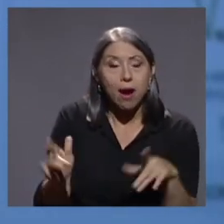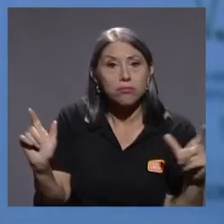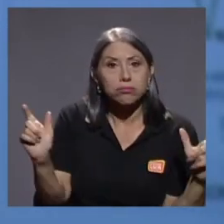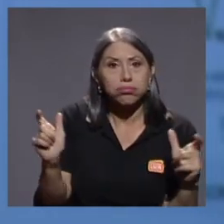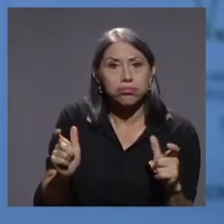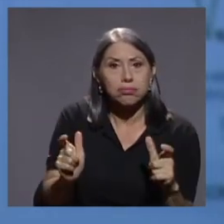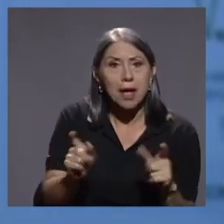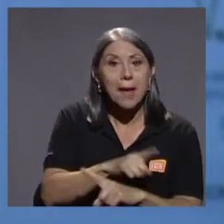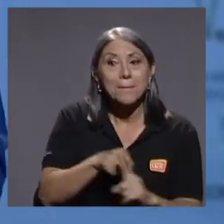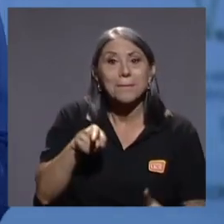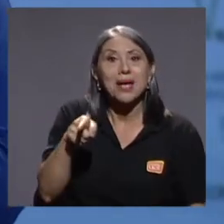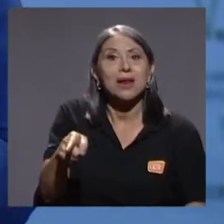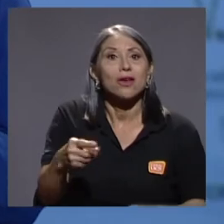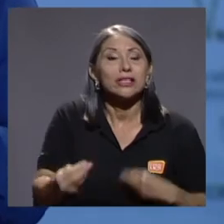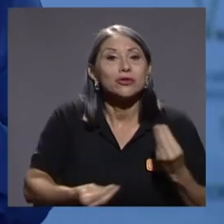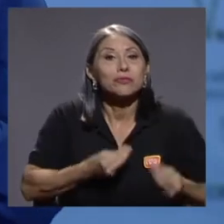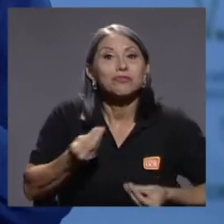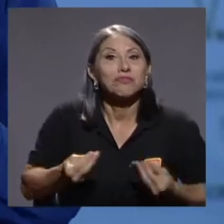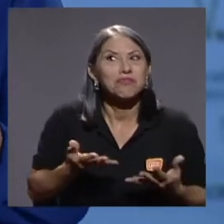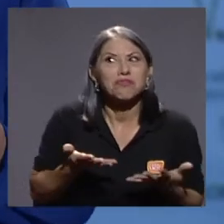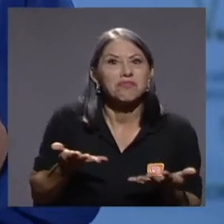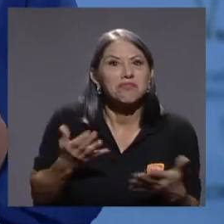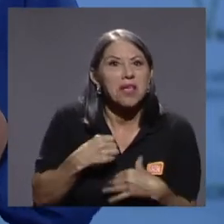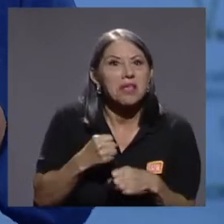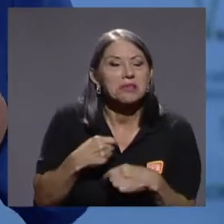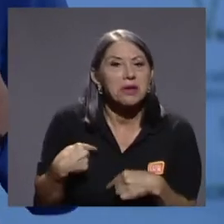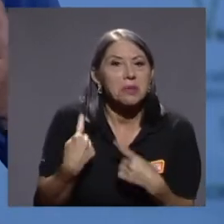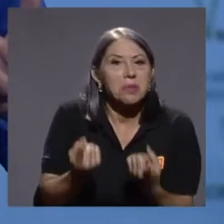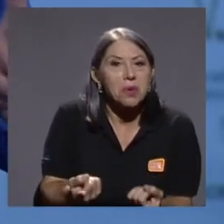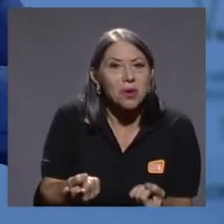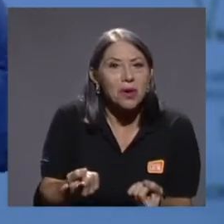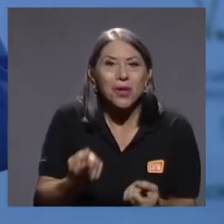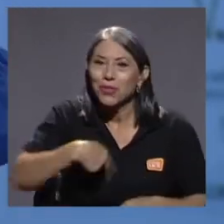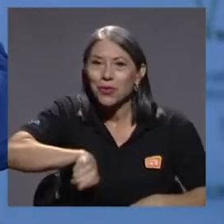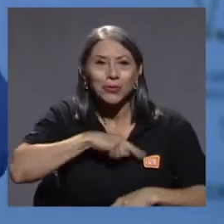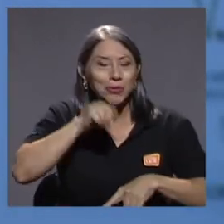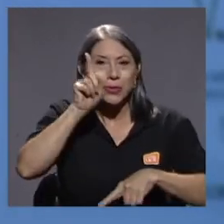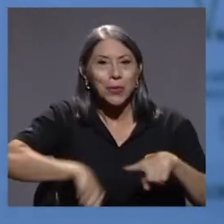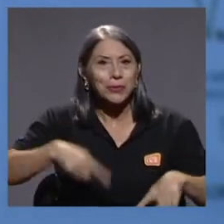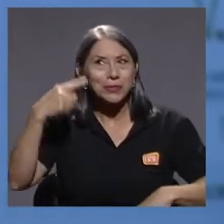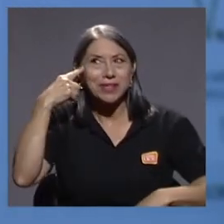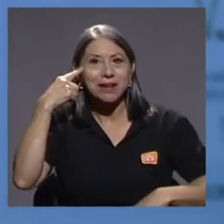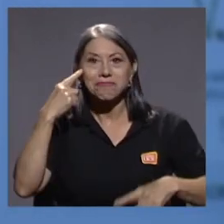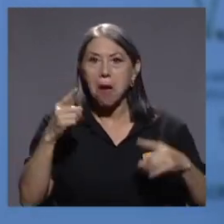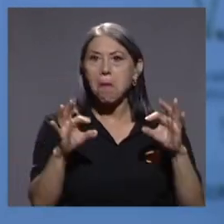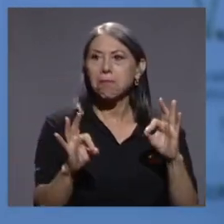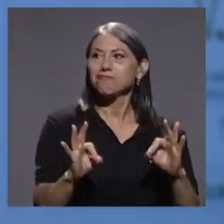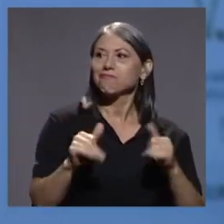esto tiene un costo. No podemos pensar que logramos salir adelante con el sistema de salud, sentirnos